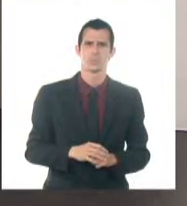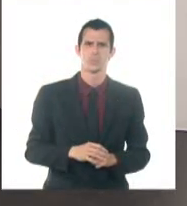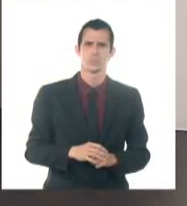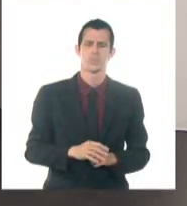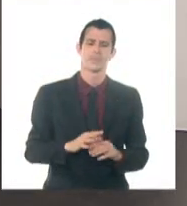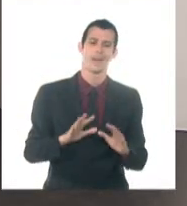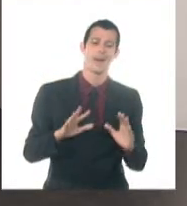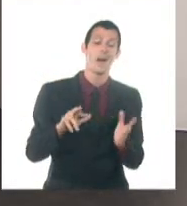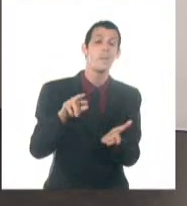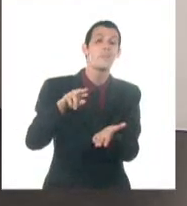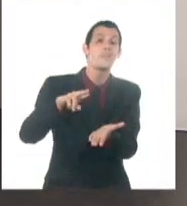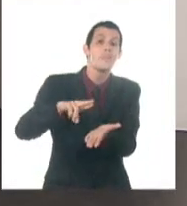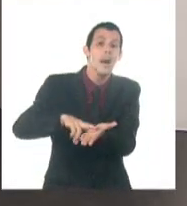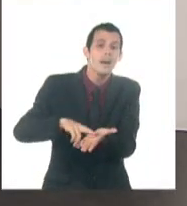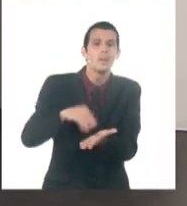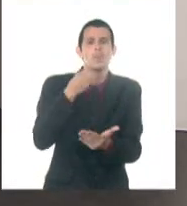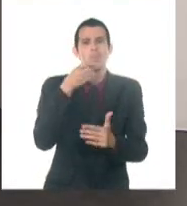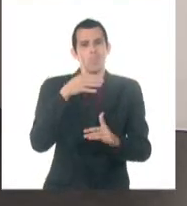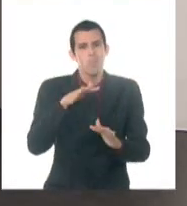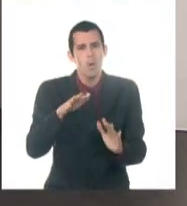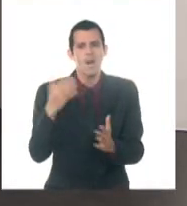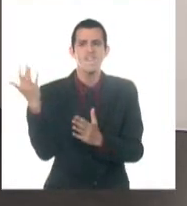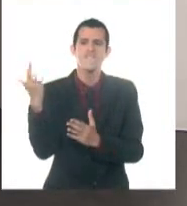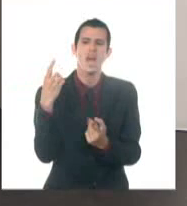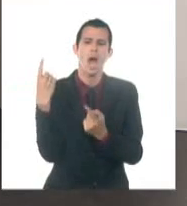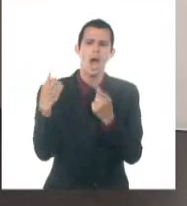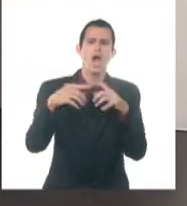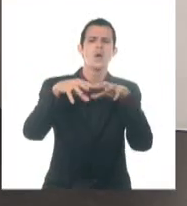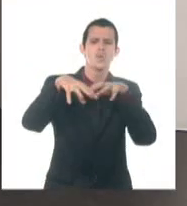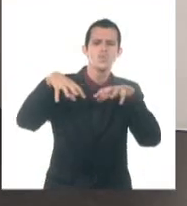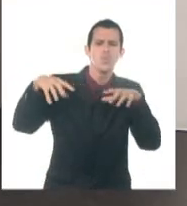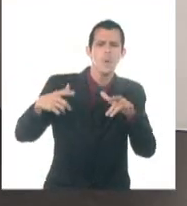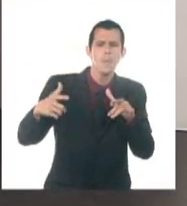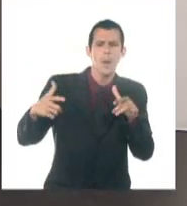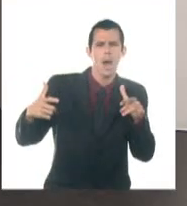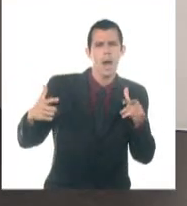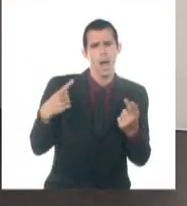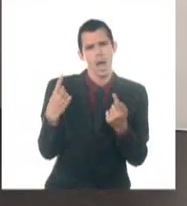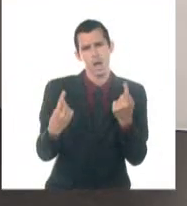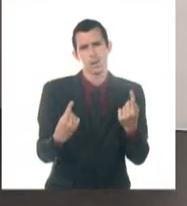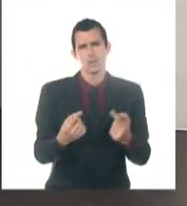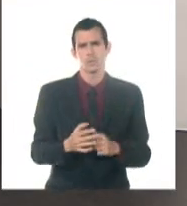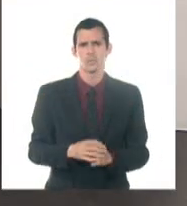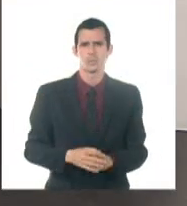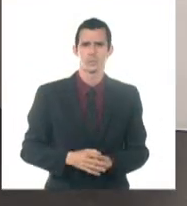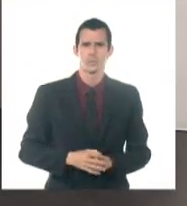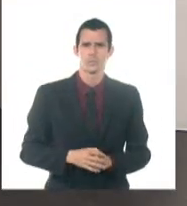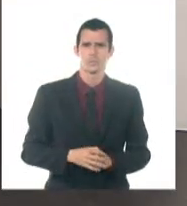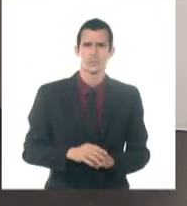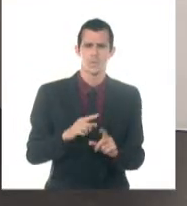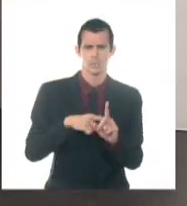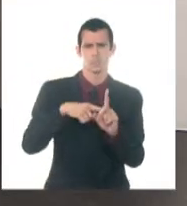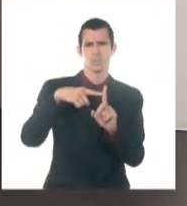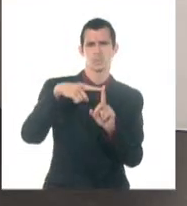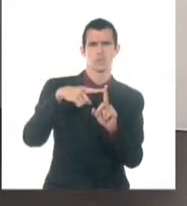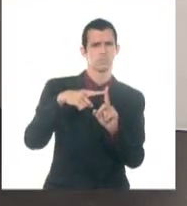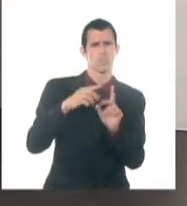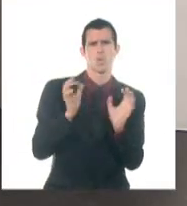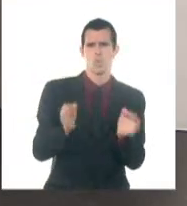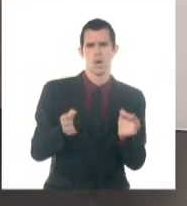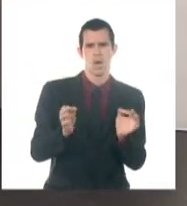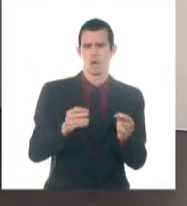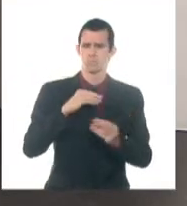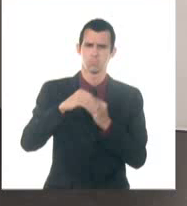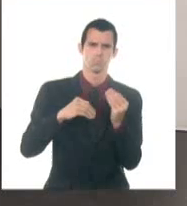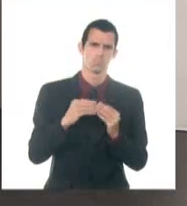cercanía de una onda tropical que ahora se ubica en la parte más oriental del mar Caribe. Las temperaturas prácticamente sin cambios. Por supuesto, los días